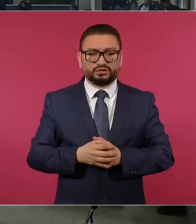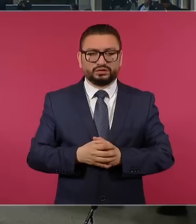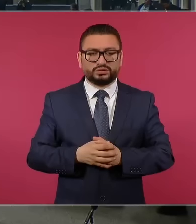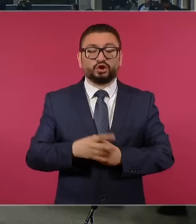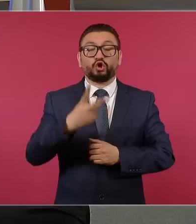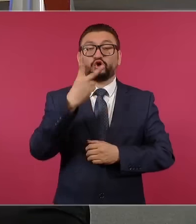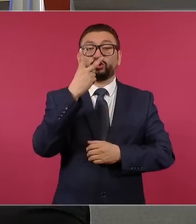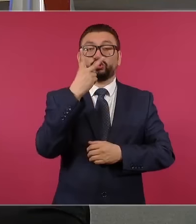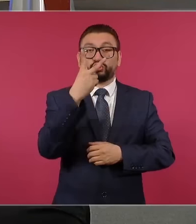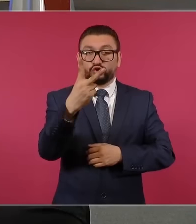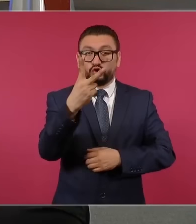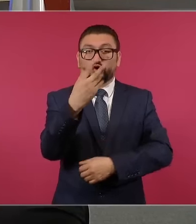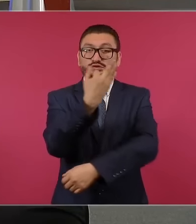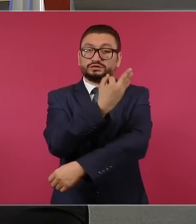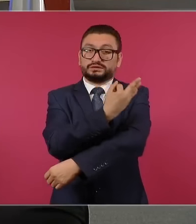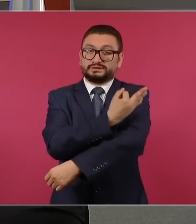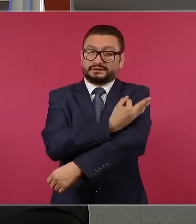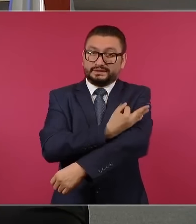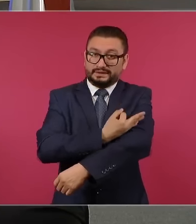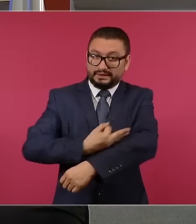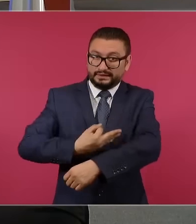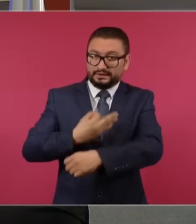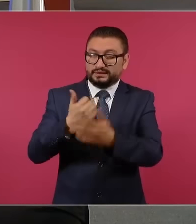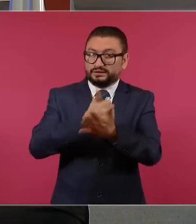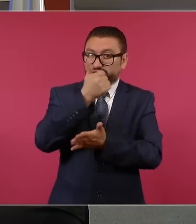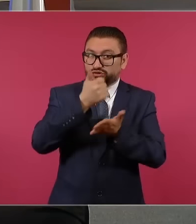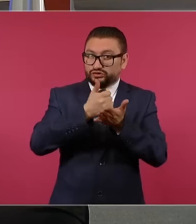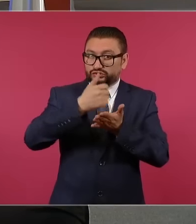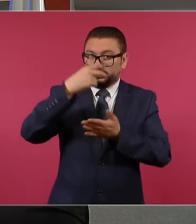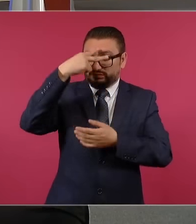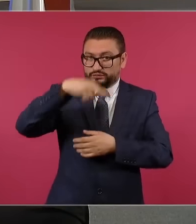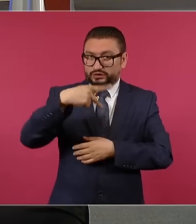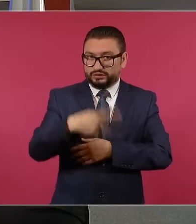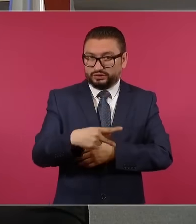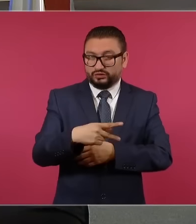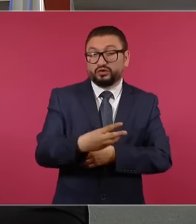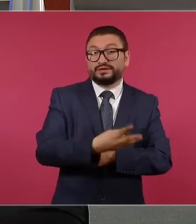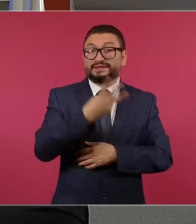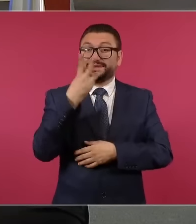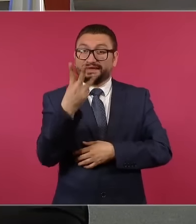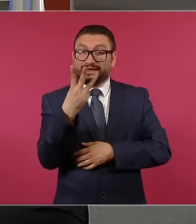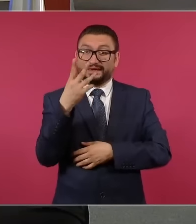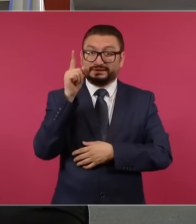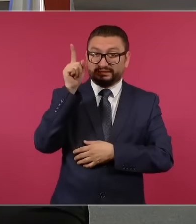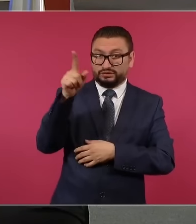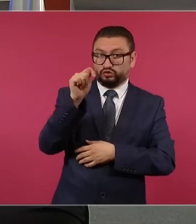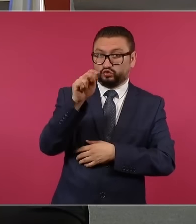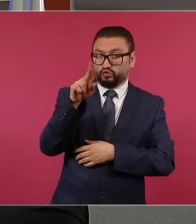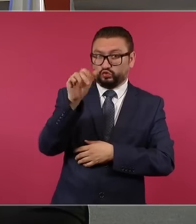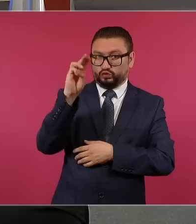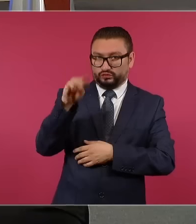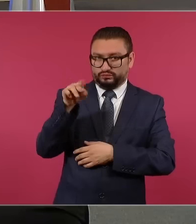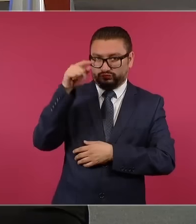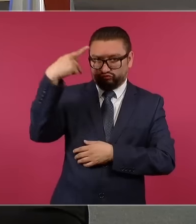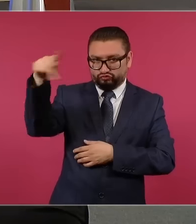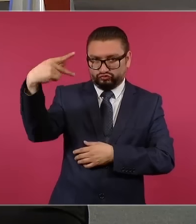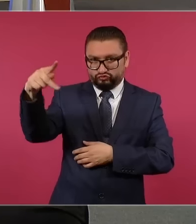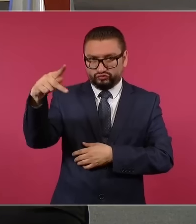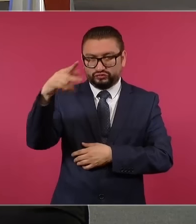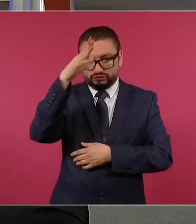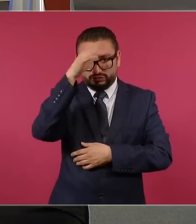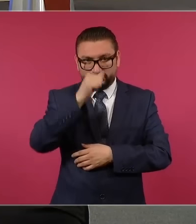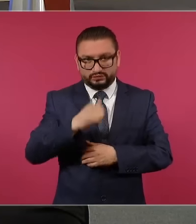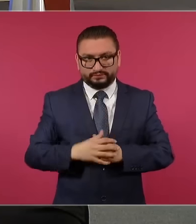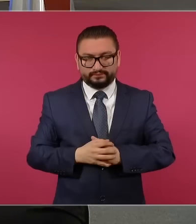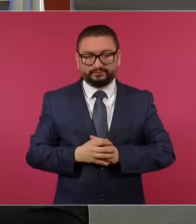es dos de la tarde, Ciudad de México. Tres de la tarde de ustedes. Perfecto. Allá en